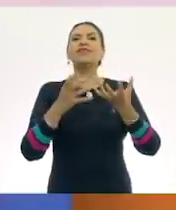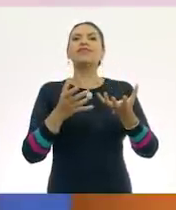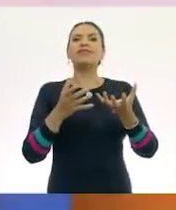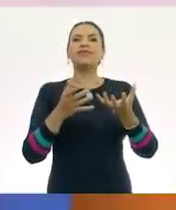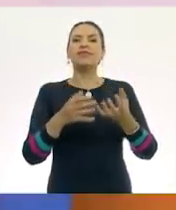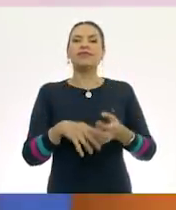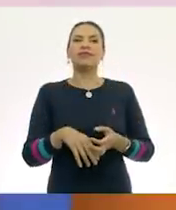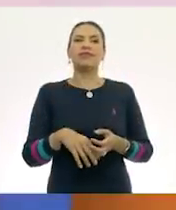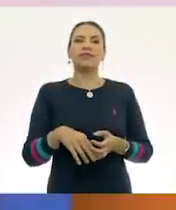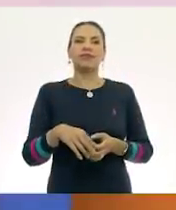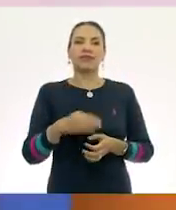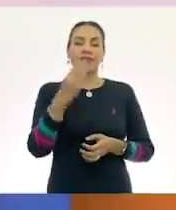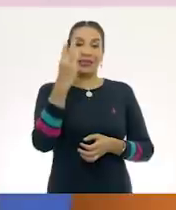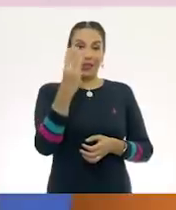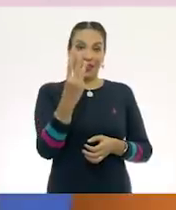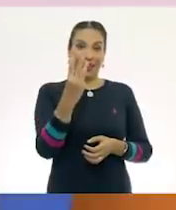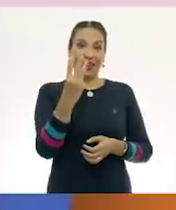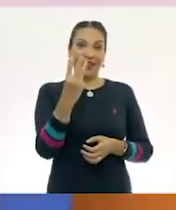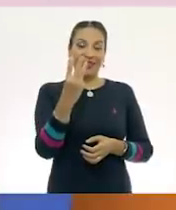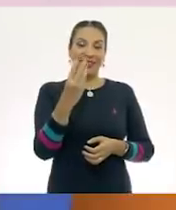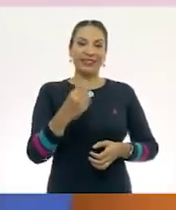¡Sí! ¡El tres!